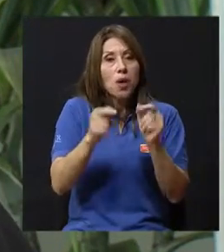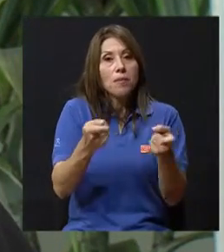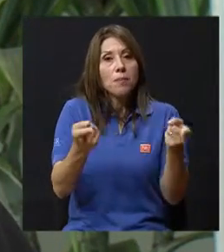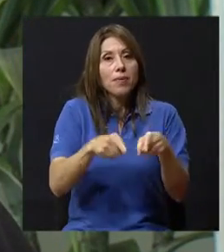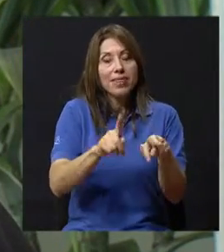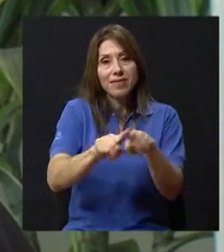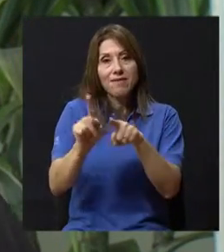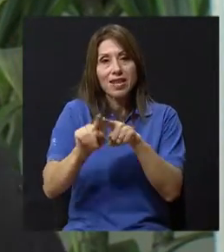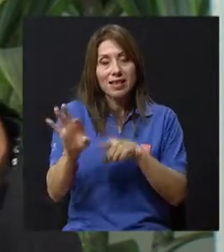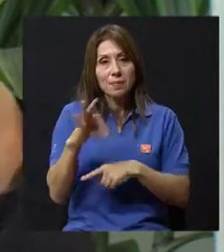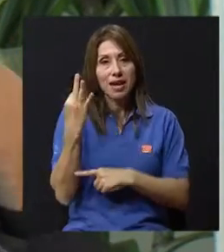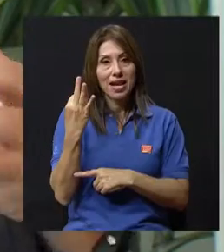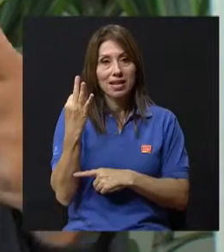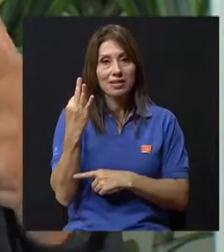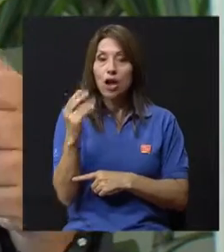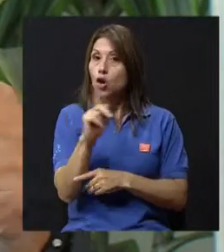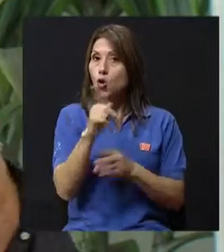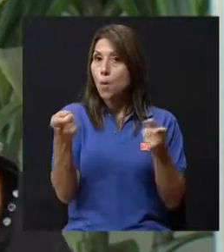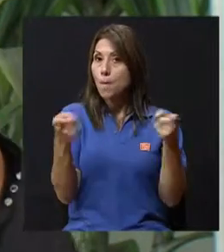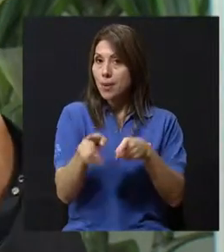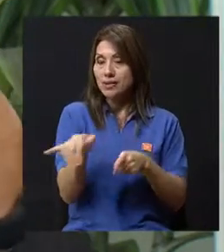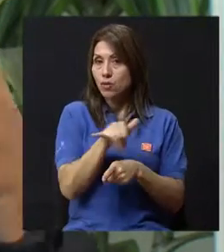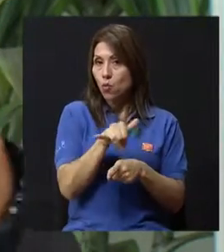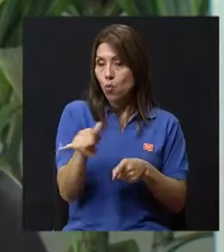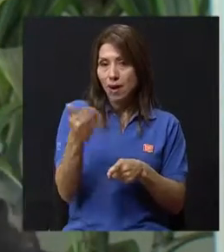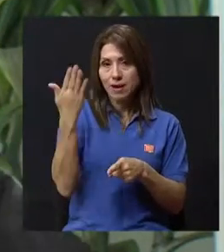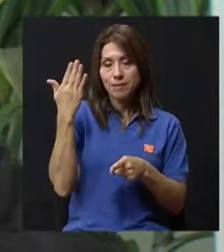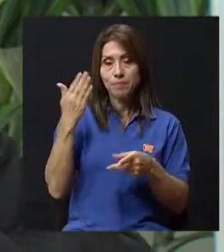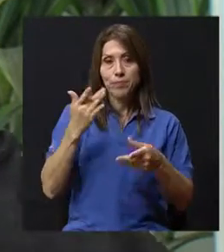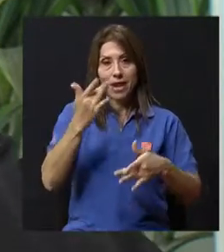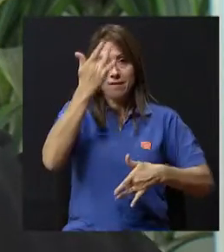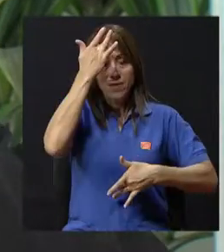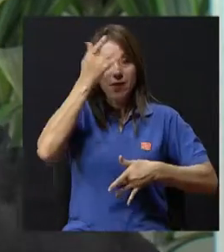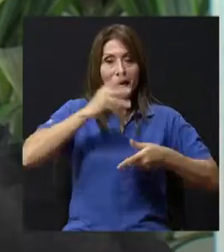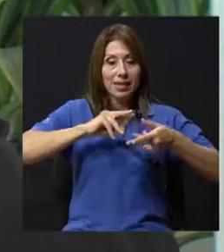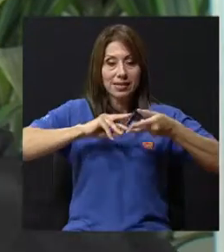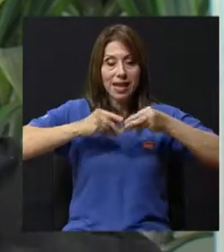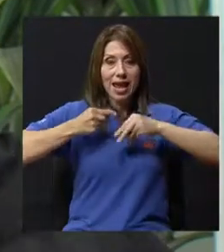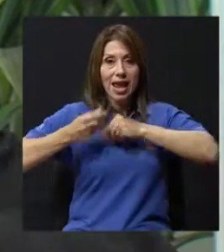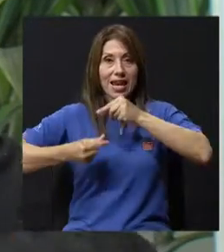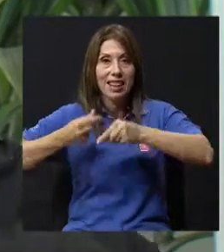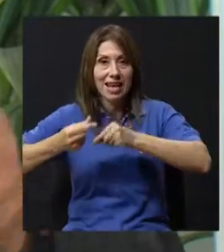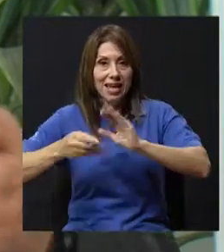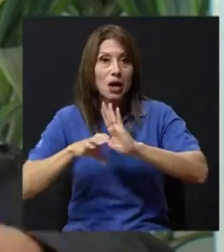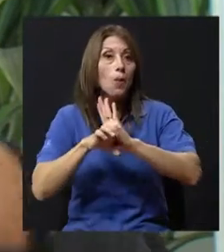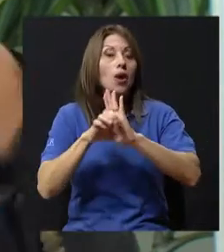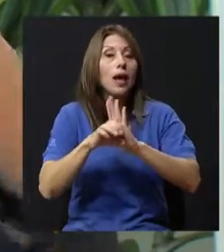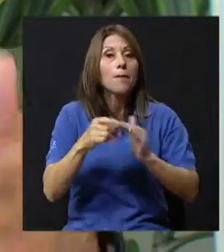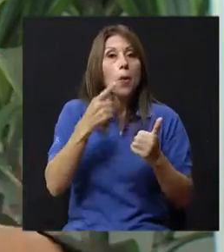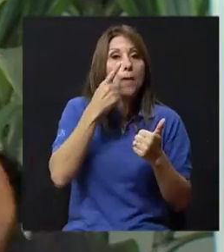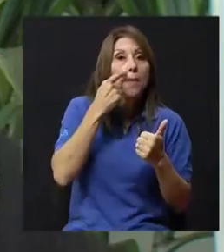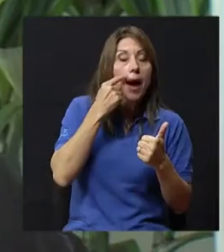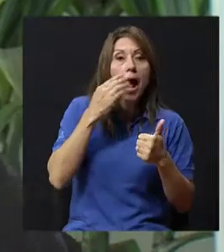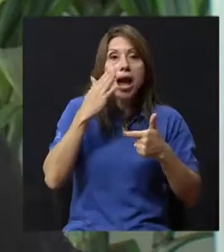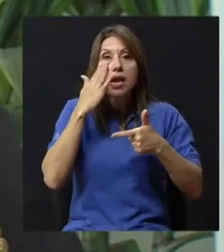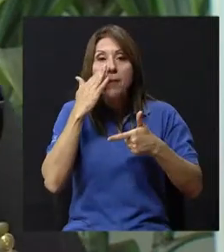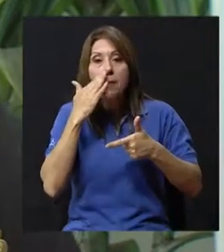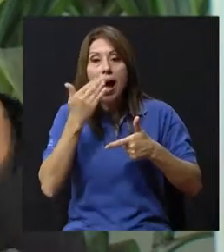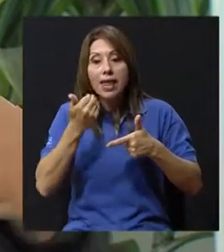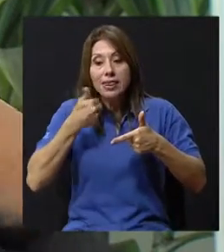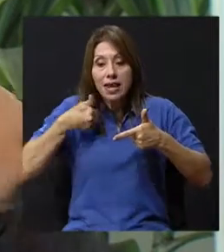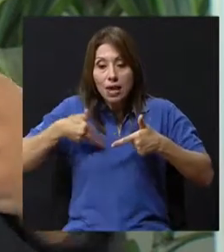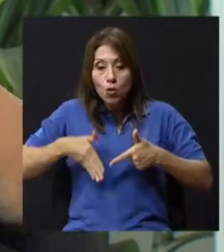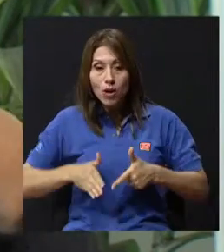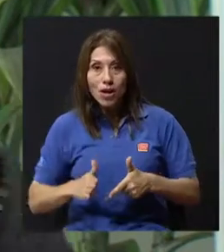diferentes maneras. No se presenta como las enfermedades genéticas en donde el papá y la mamá tienen un hijo que va a tener la misma enfermedad.